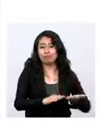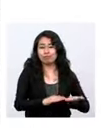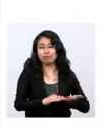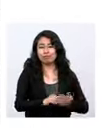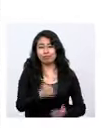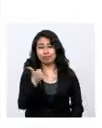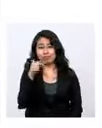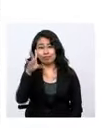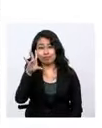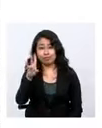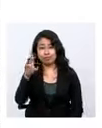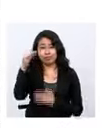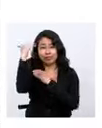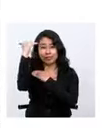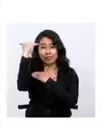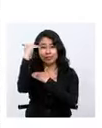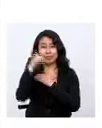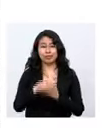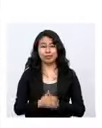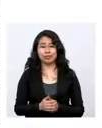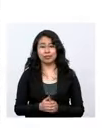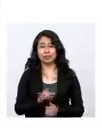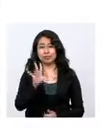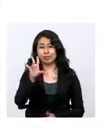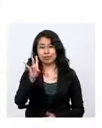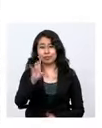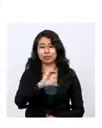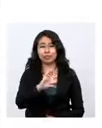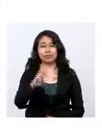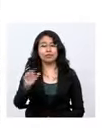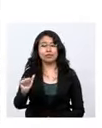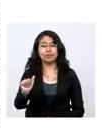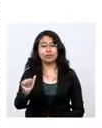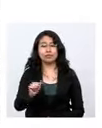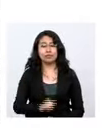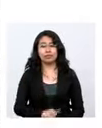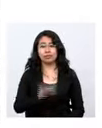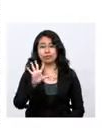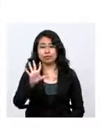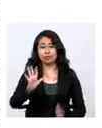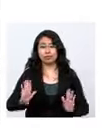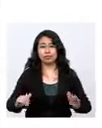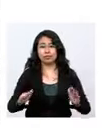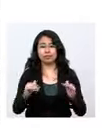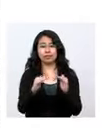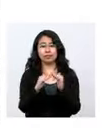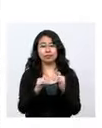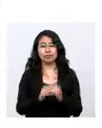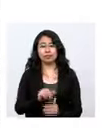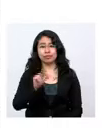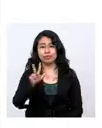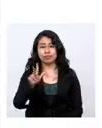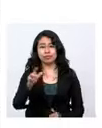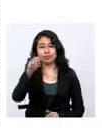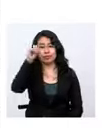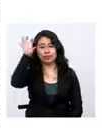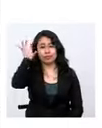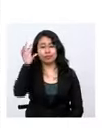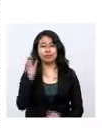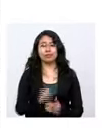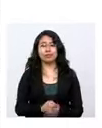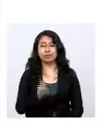17 Santa Cruz, 7 Cochabamba, 5 La Paz, 3 Tarija,